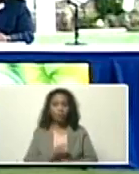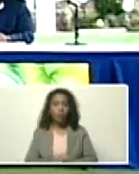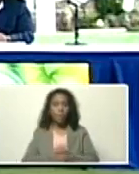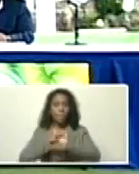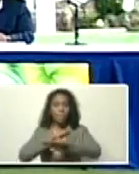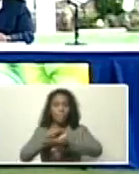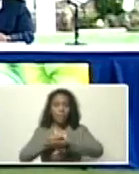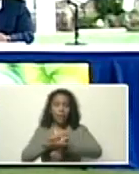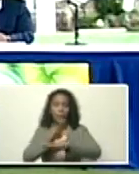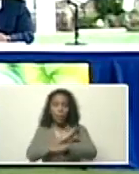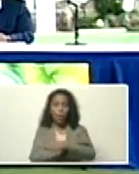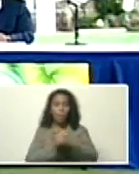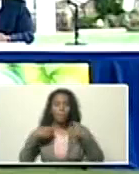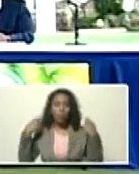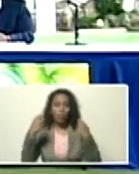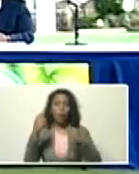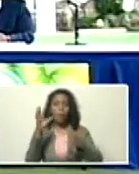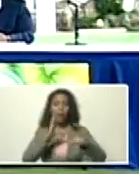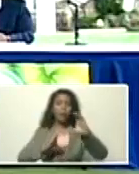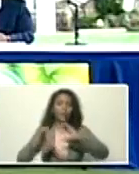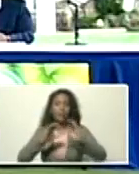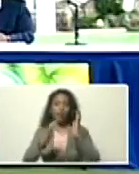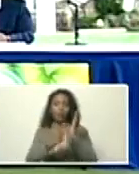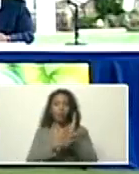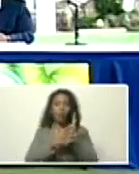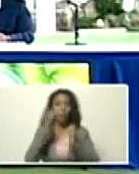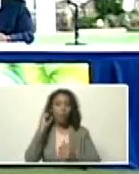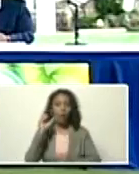ministra, del poder popular, para la ciencia, y tecnología,